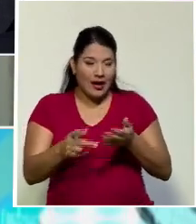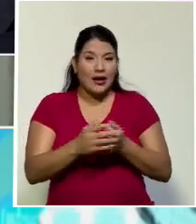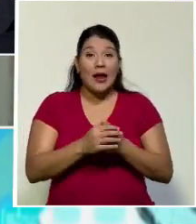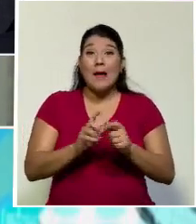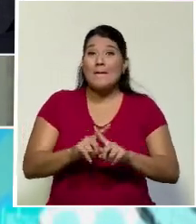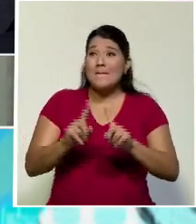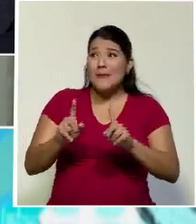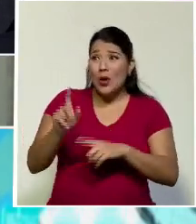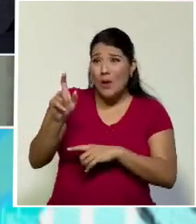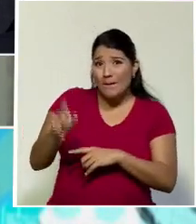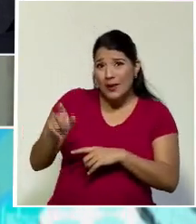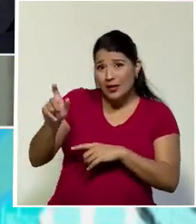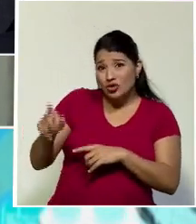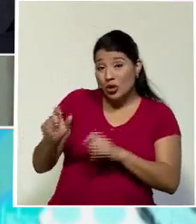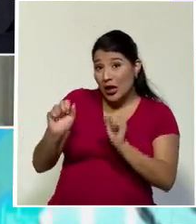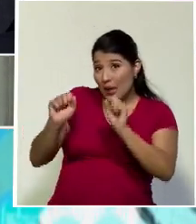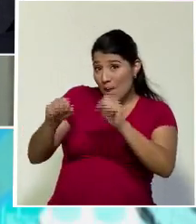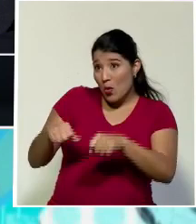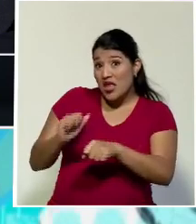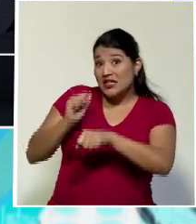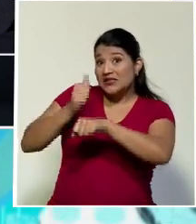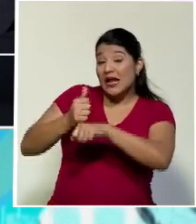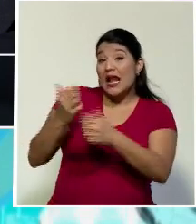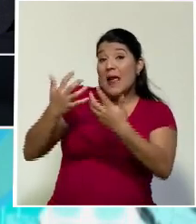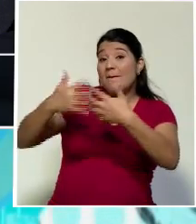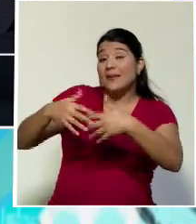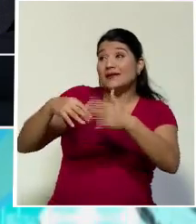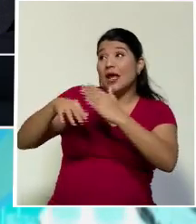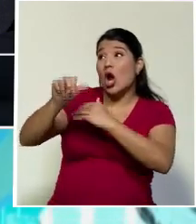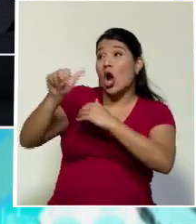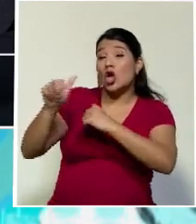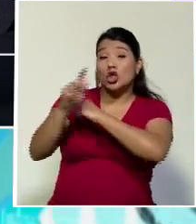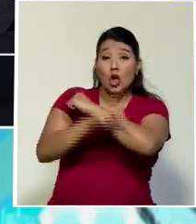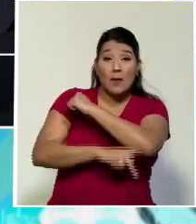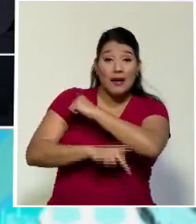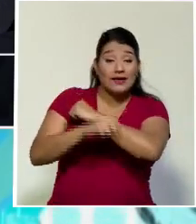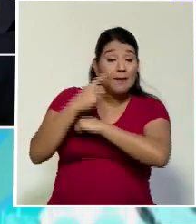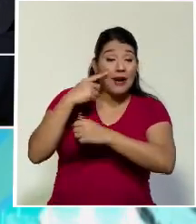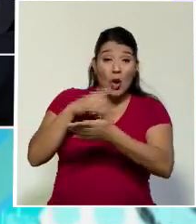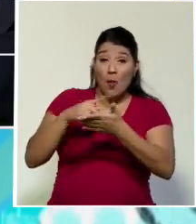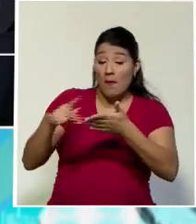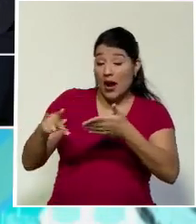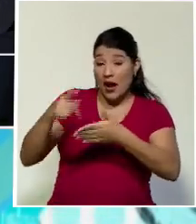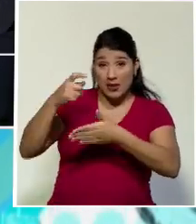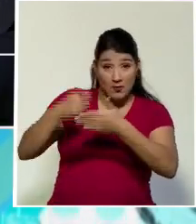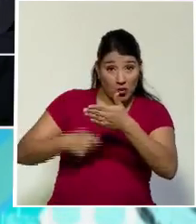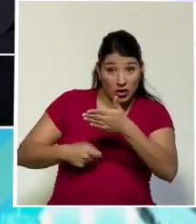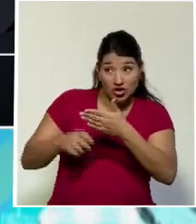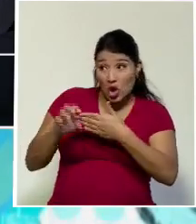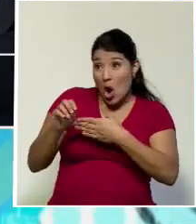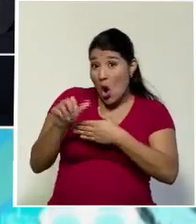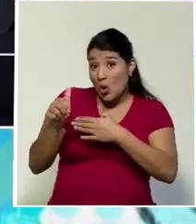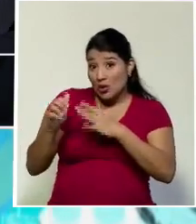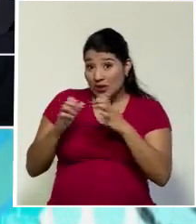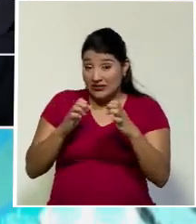personas que pueden tener un offshore, o tener una estrategia para eludir el pago de impuestos,